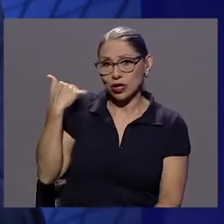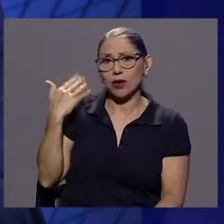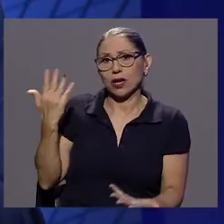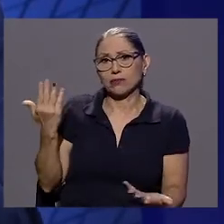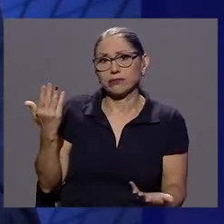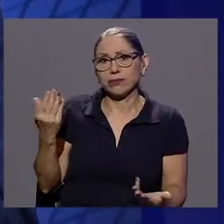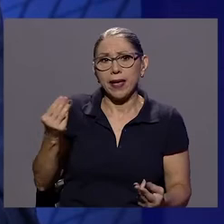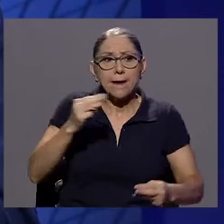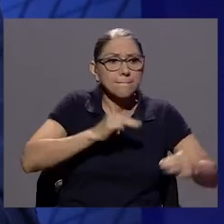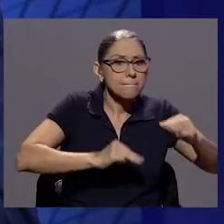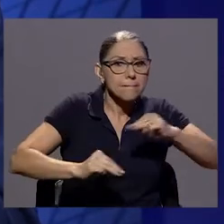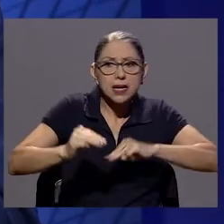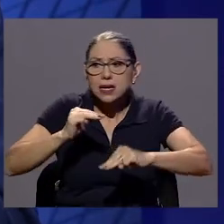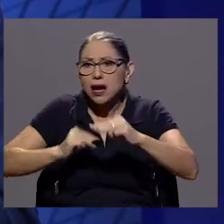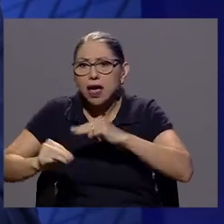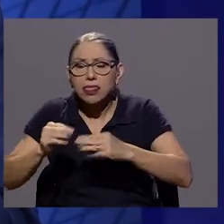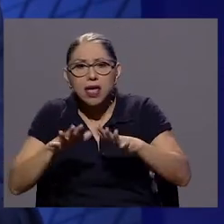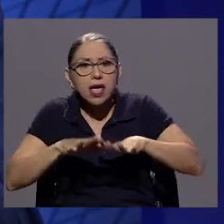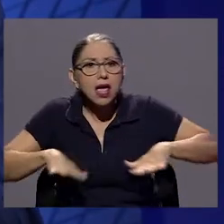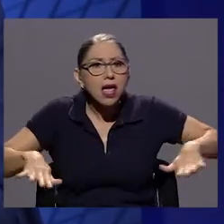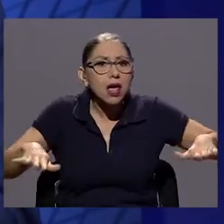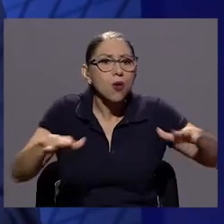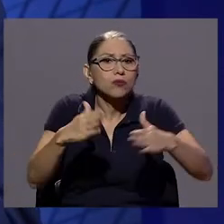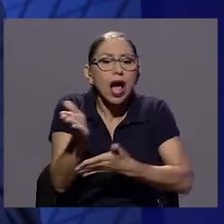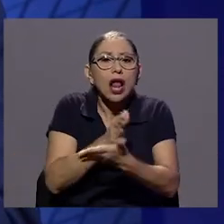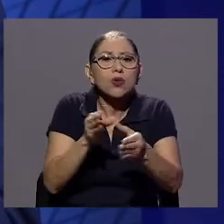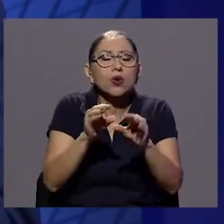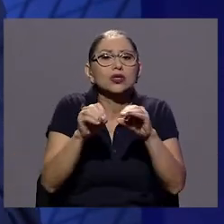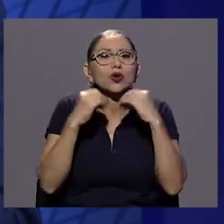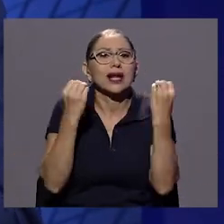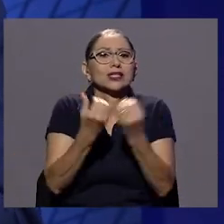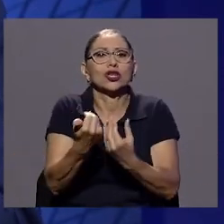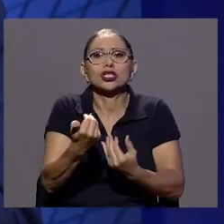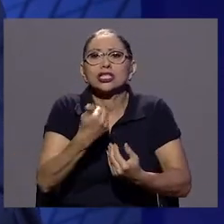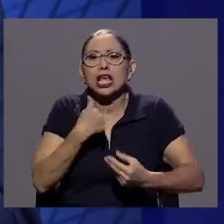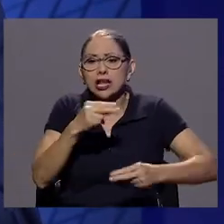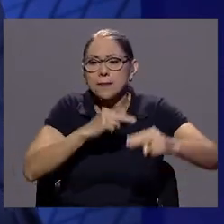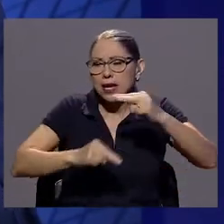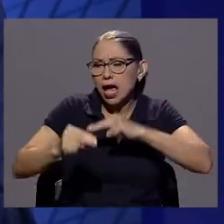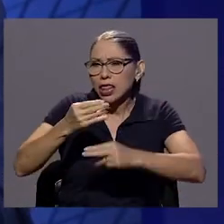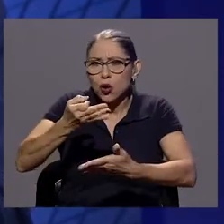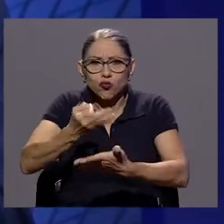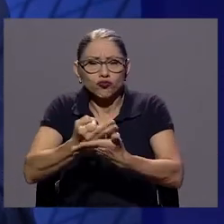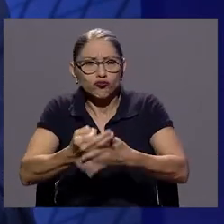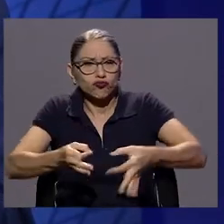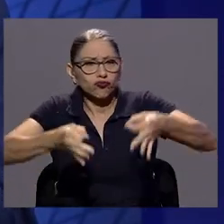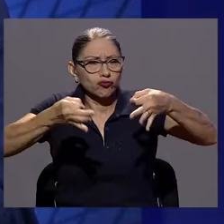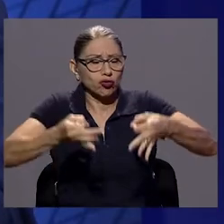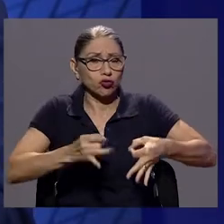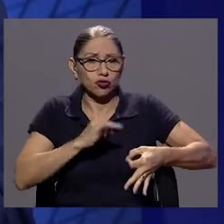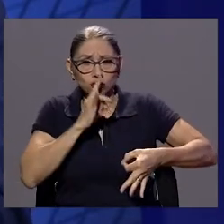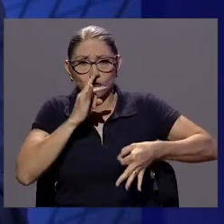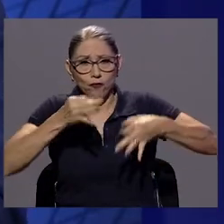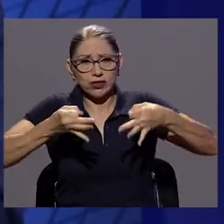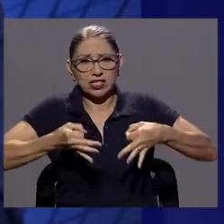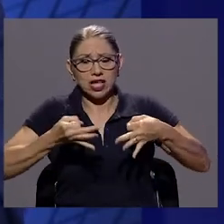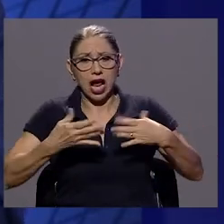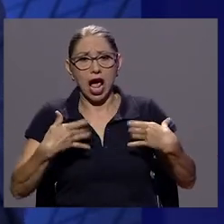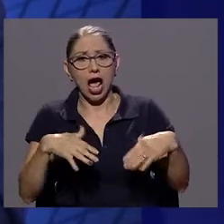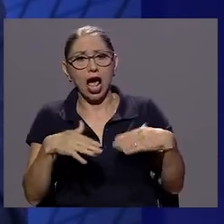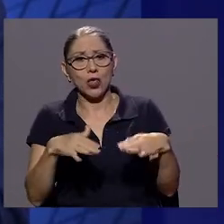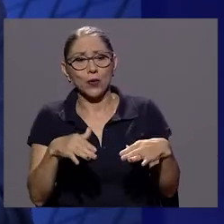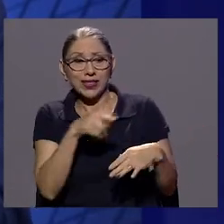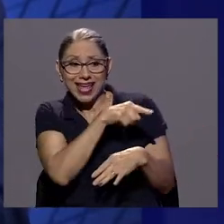hay que reconocer que el mercadeo de algunas organizaciones es extraordinariamente sofisticado, tratan de ir a identificar